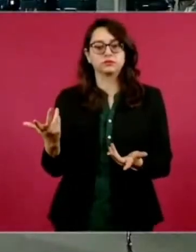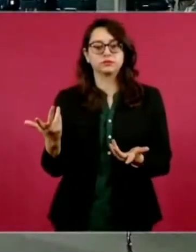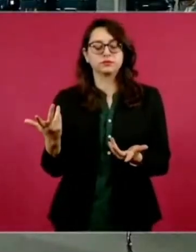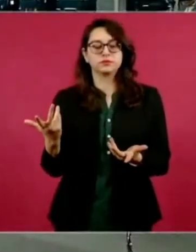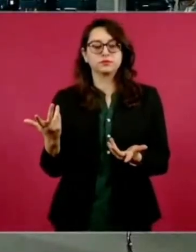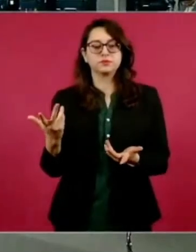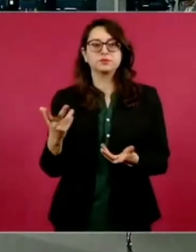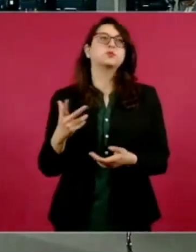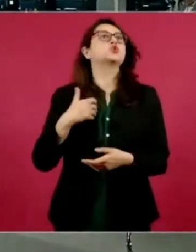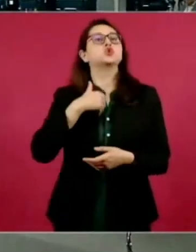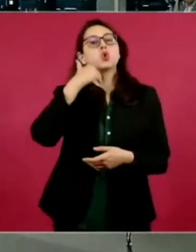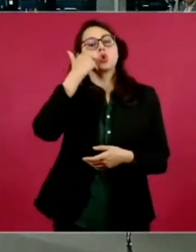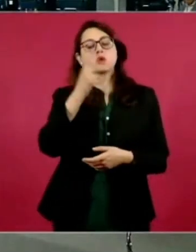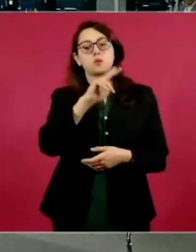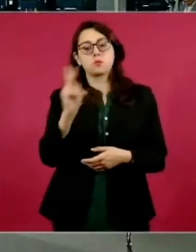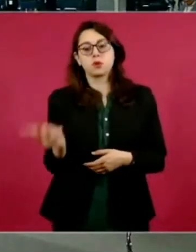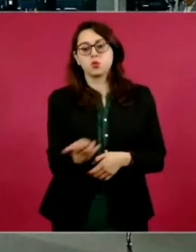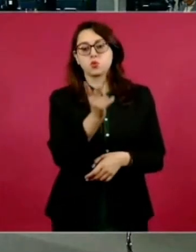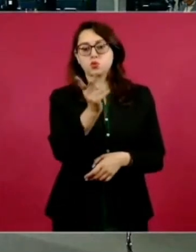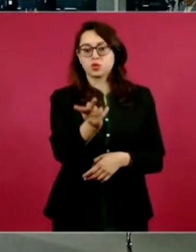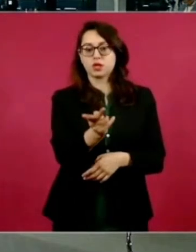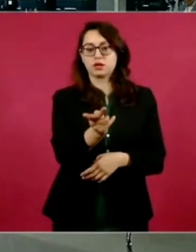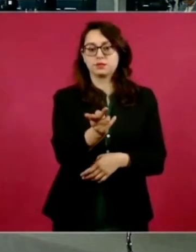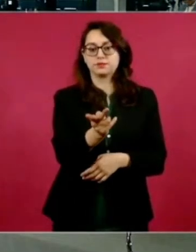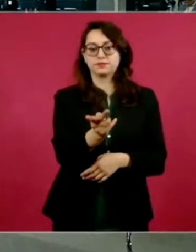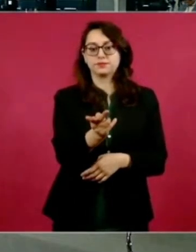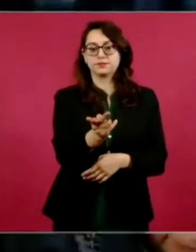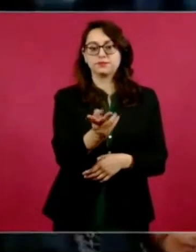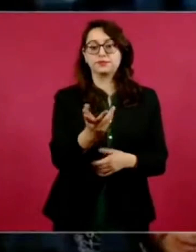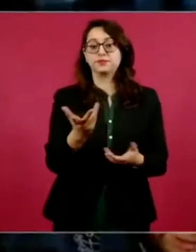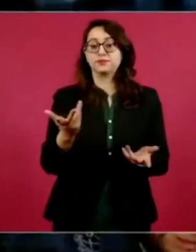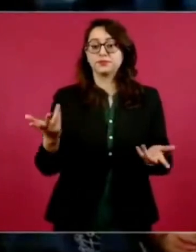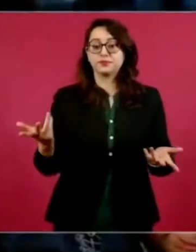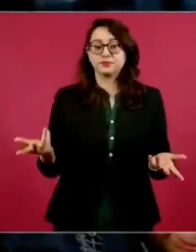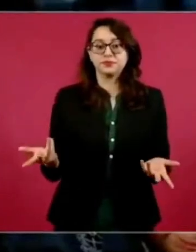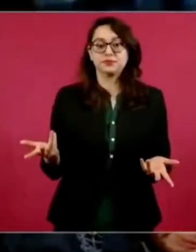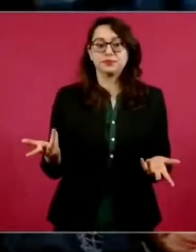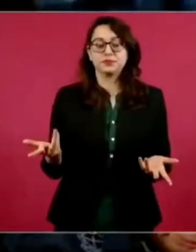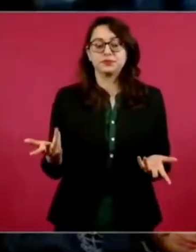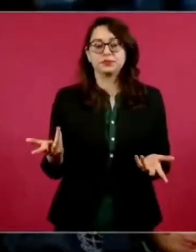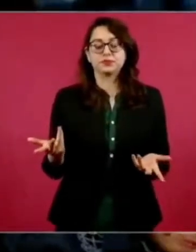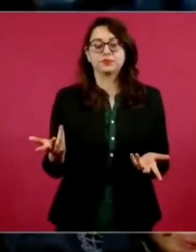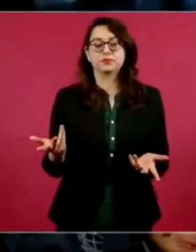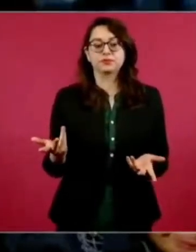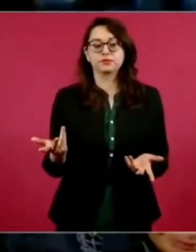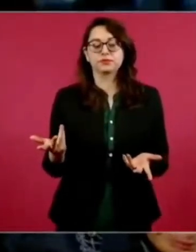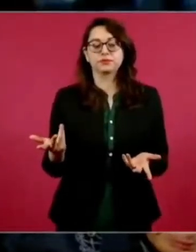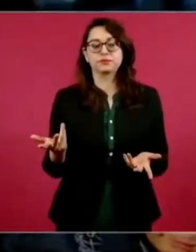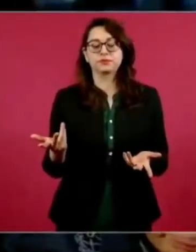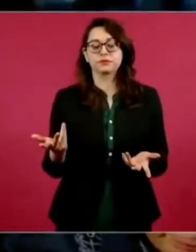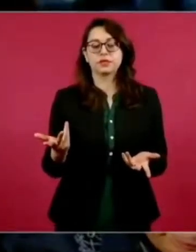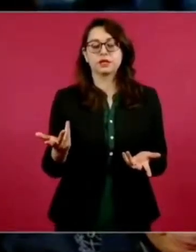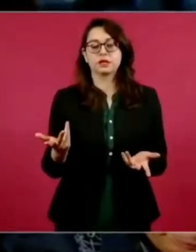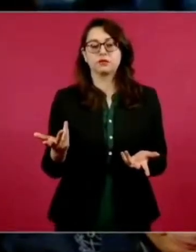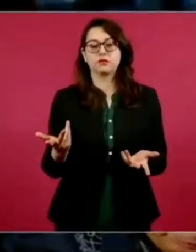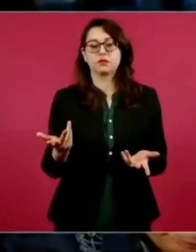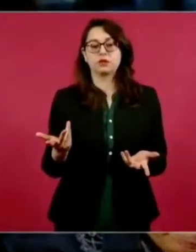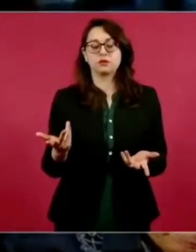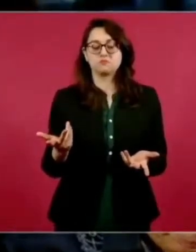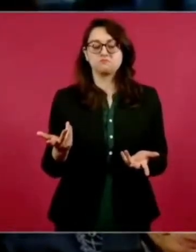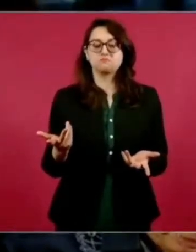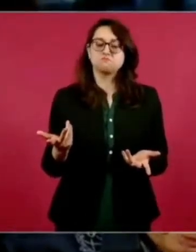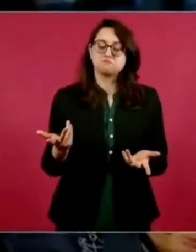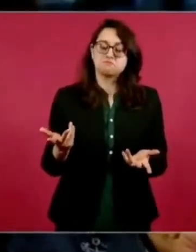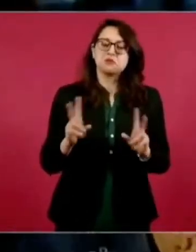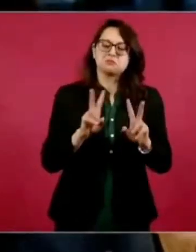Le quería preguntar su opinión. Acerca de que ya hay eventos, precisamente hablando de petróleo, ya hay eventos muy